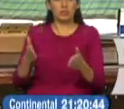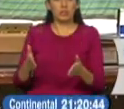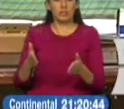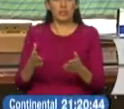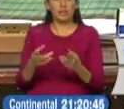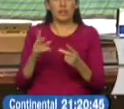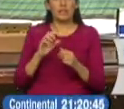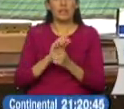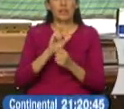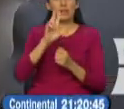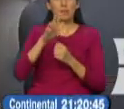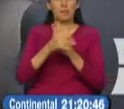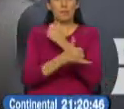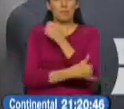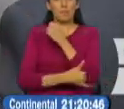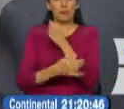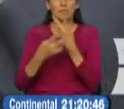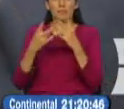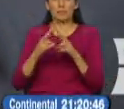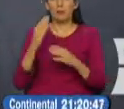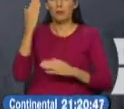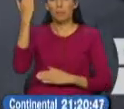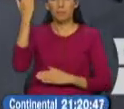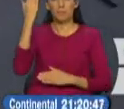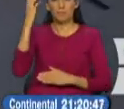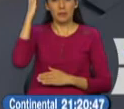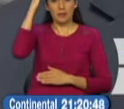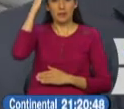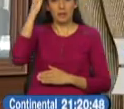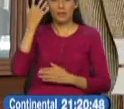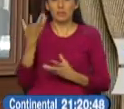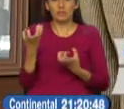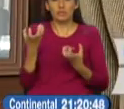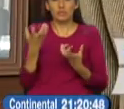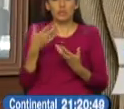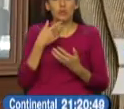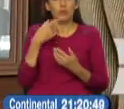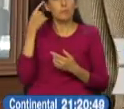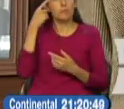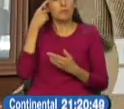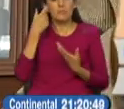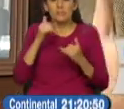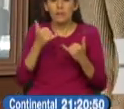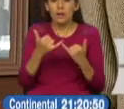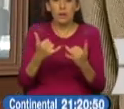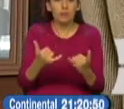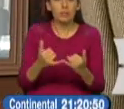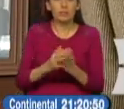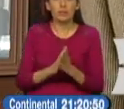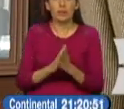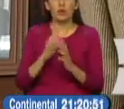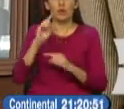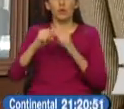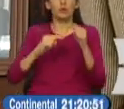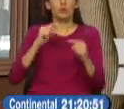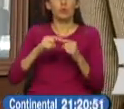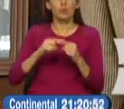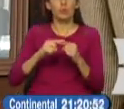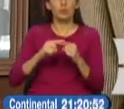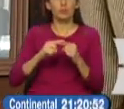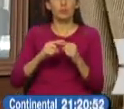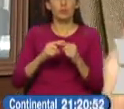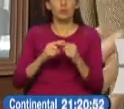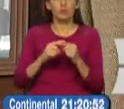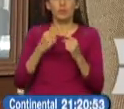su colega y asegura que la alcaldía de Rodas se caracteriza por la improvisación. Cuando existen esos clientelismos políticos que